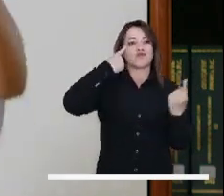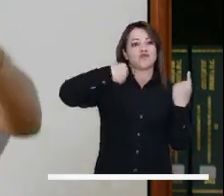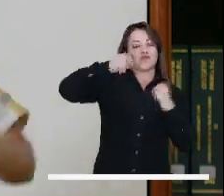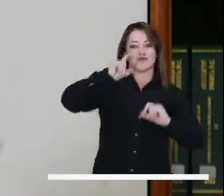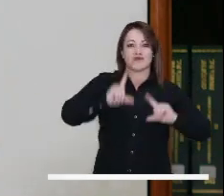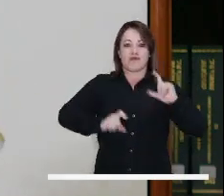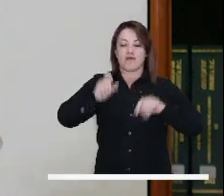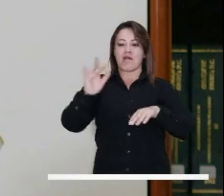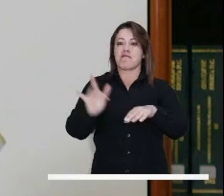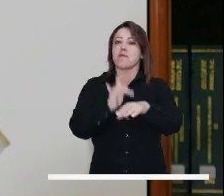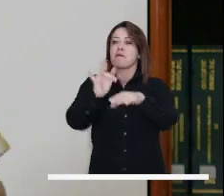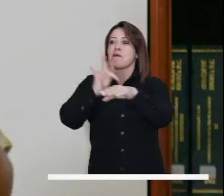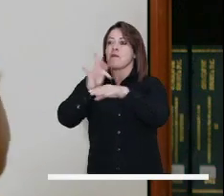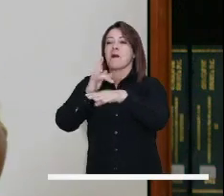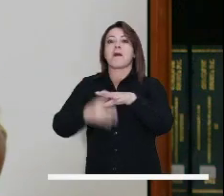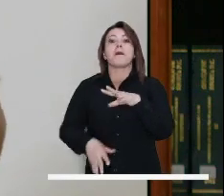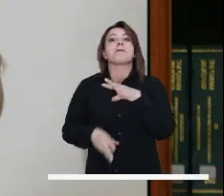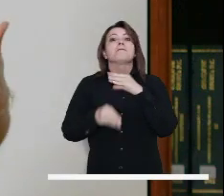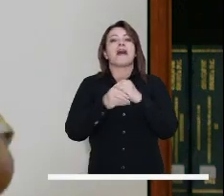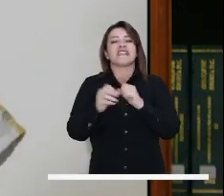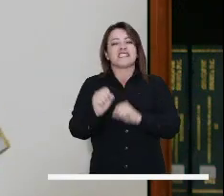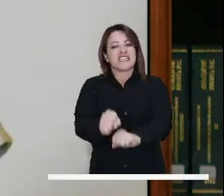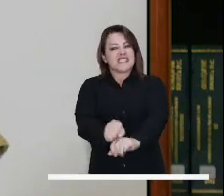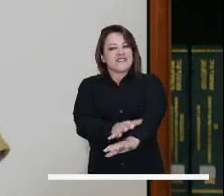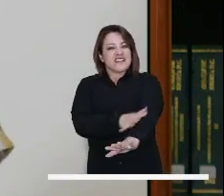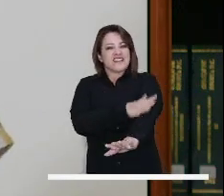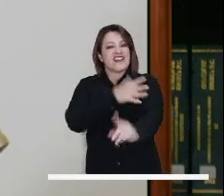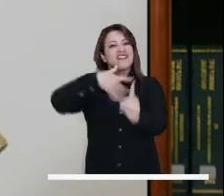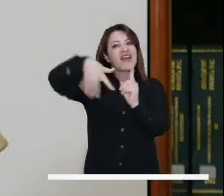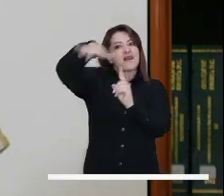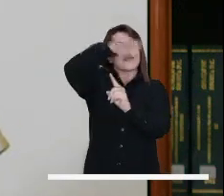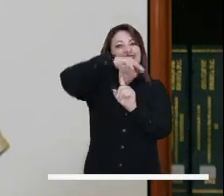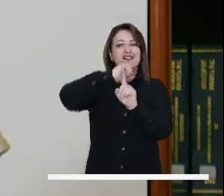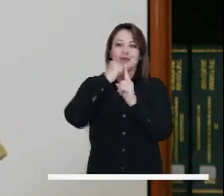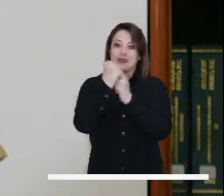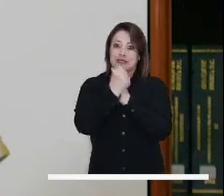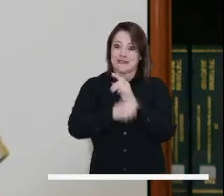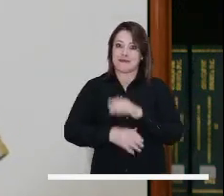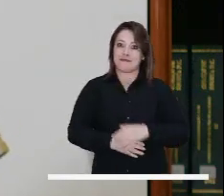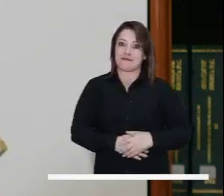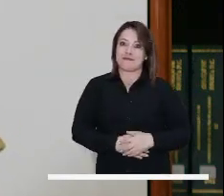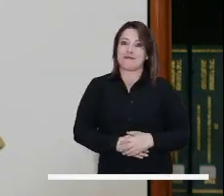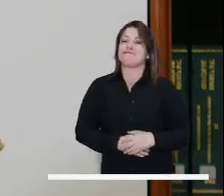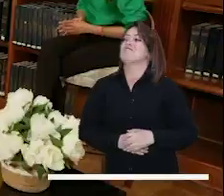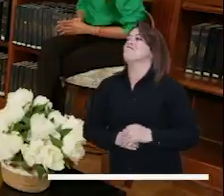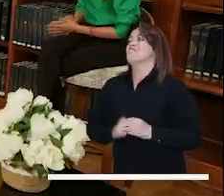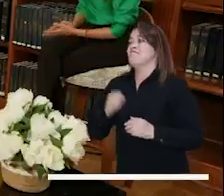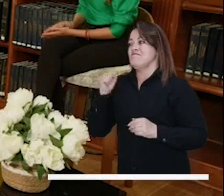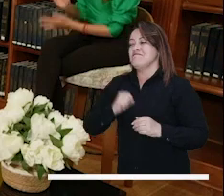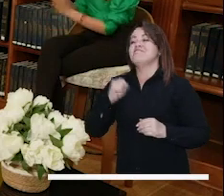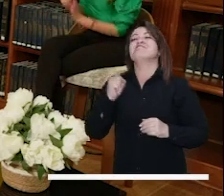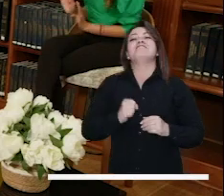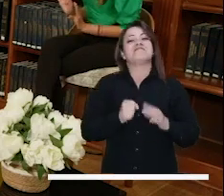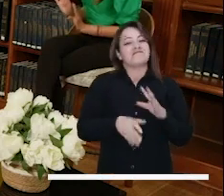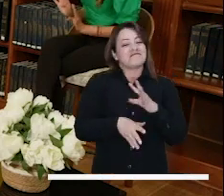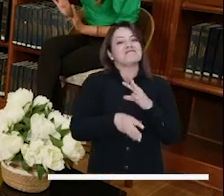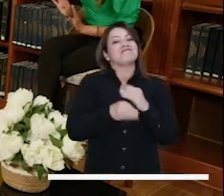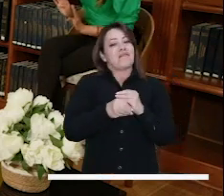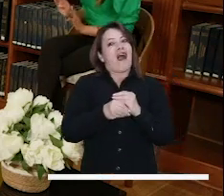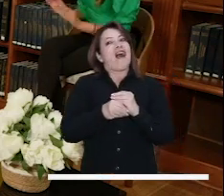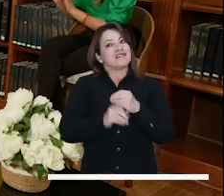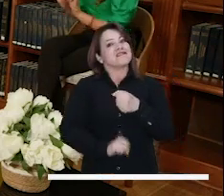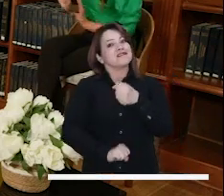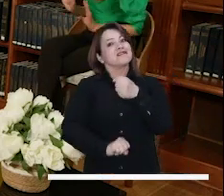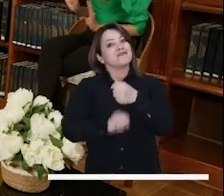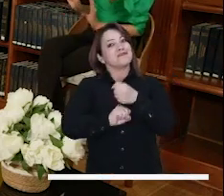todos esos renglones del turismo y tengamos sobre todo esa gran sensibilidad ambiental y social. Y se trabaje